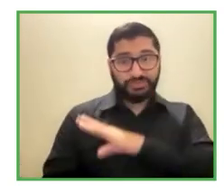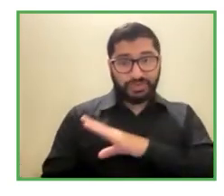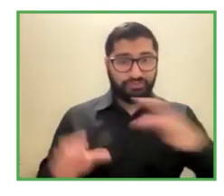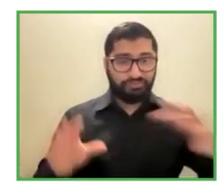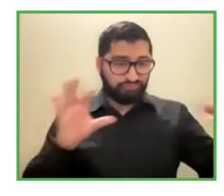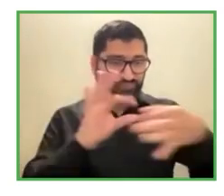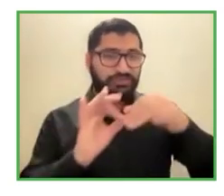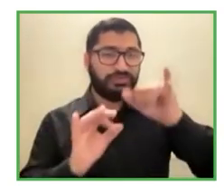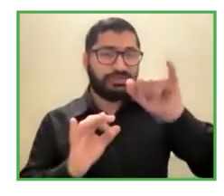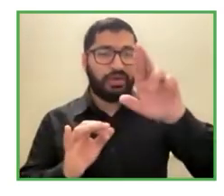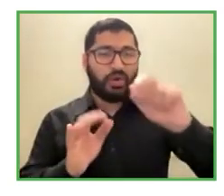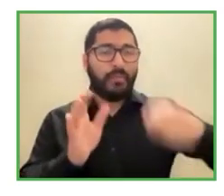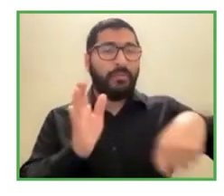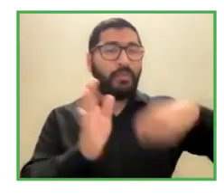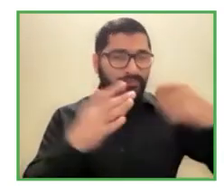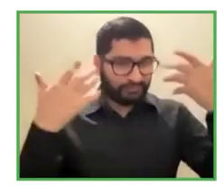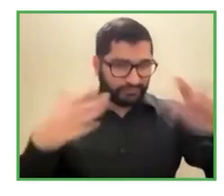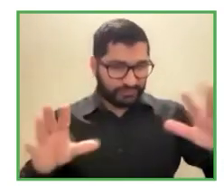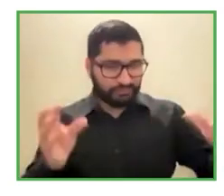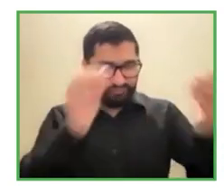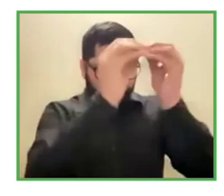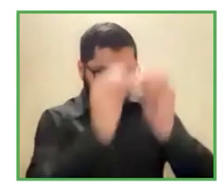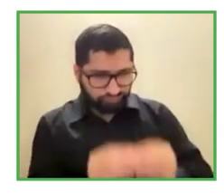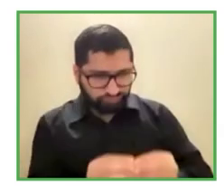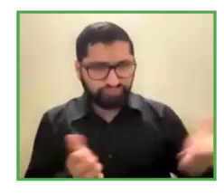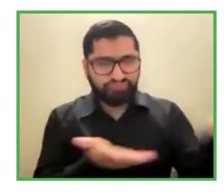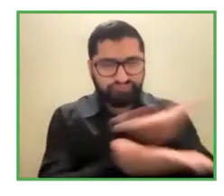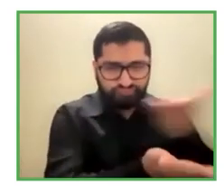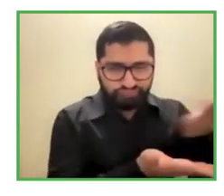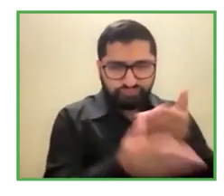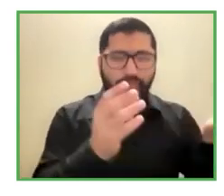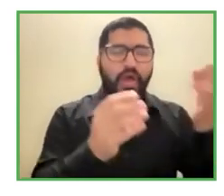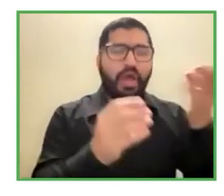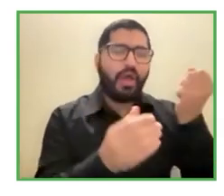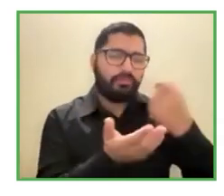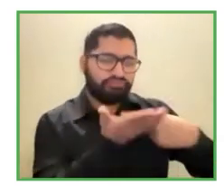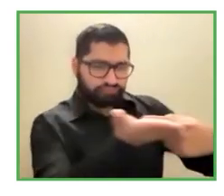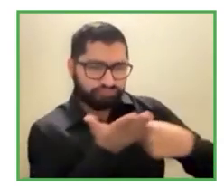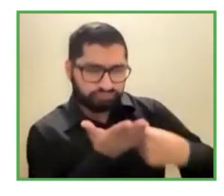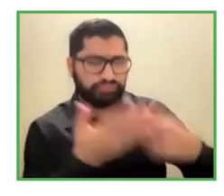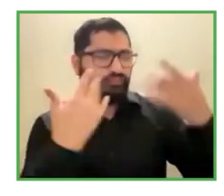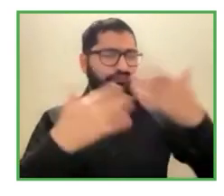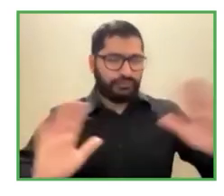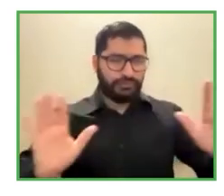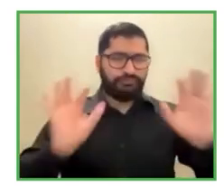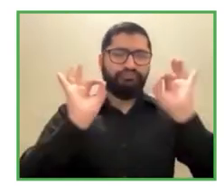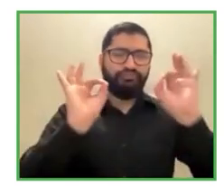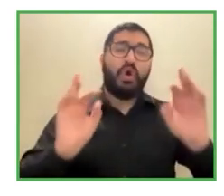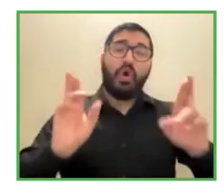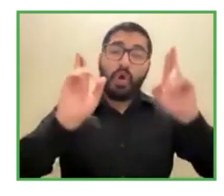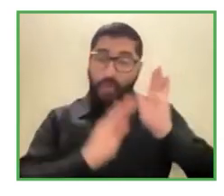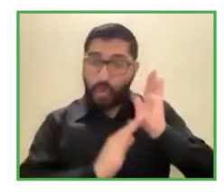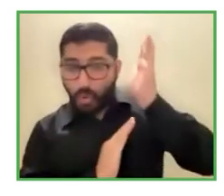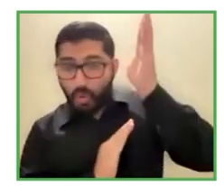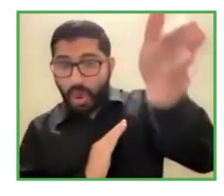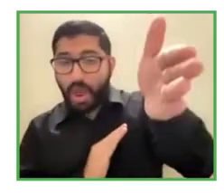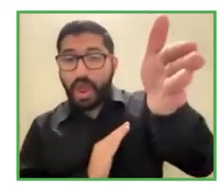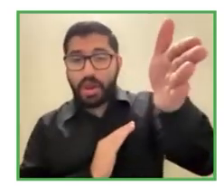tenemos algunas conversaciones y esperamos en un futuro cercano poder implementar nuestro servicio